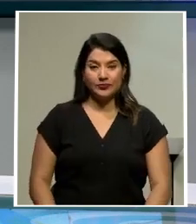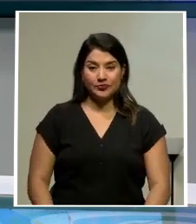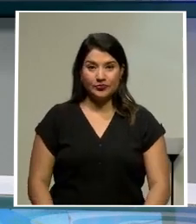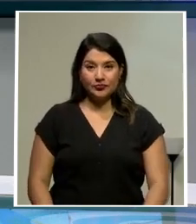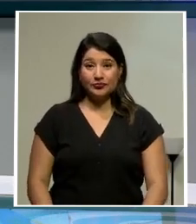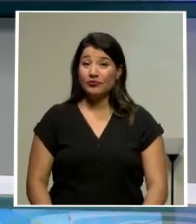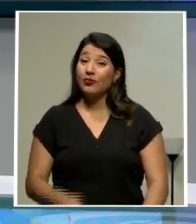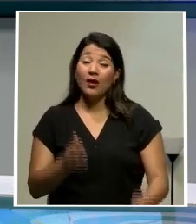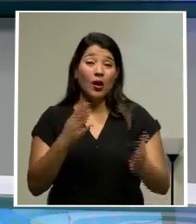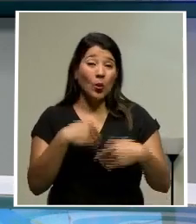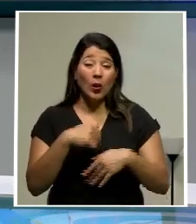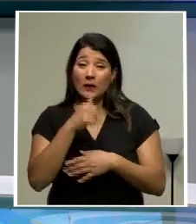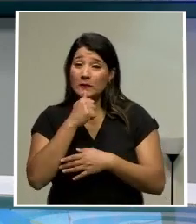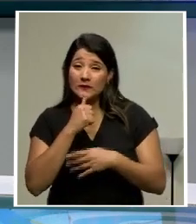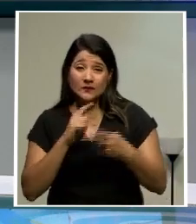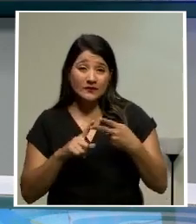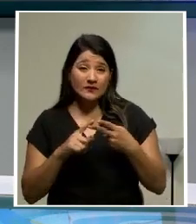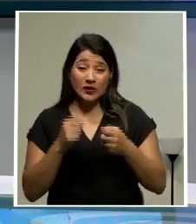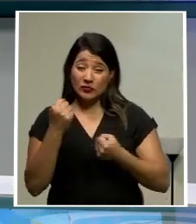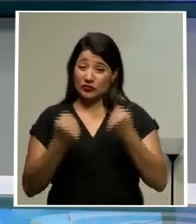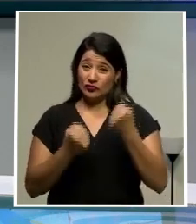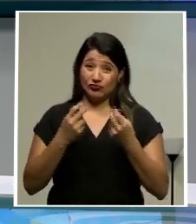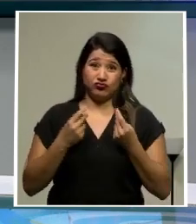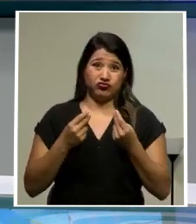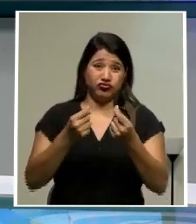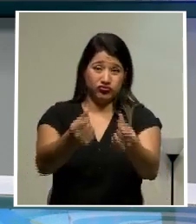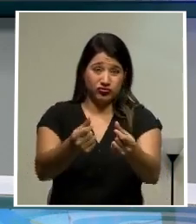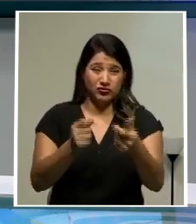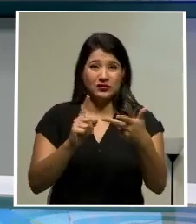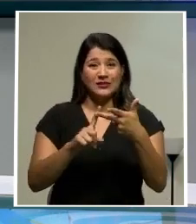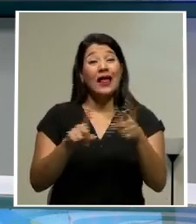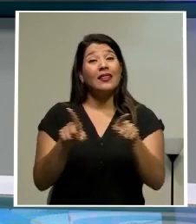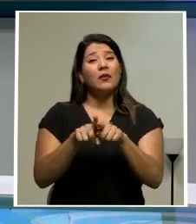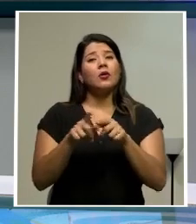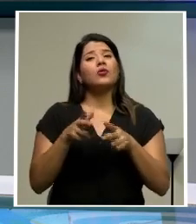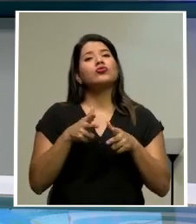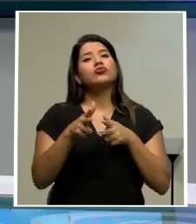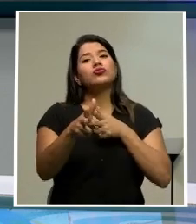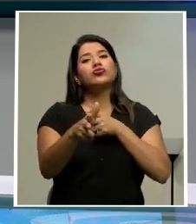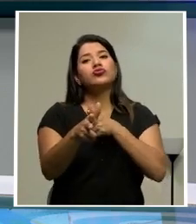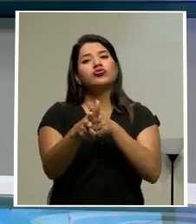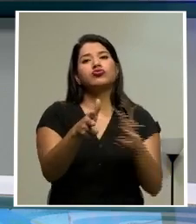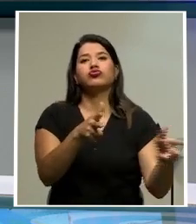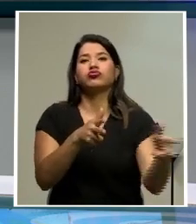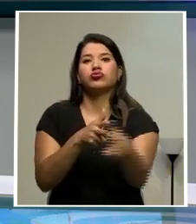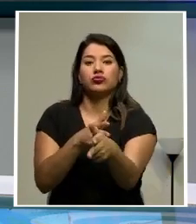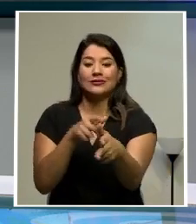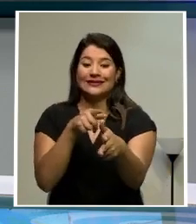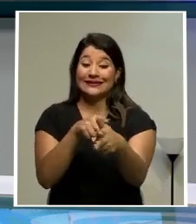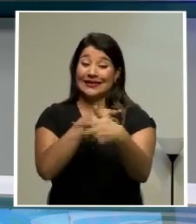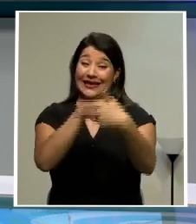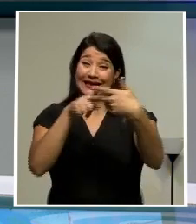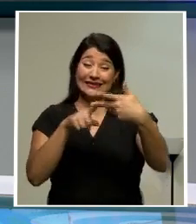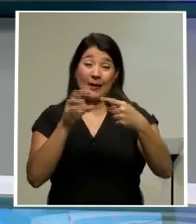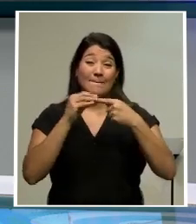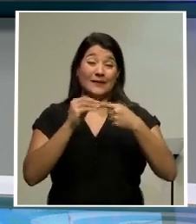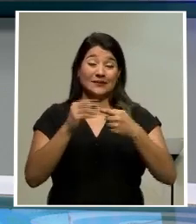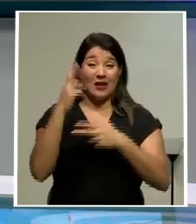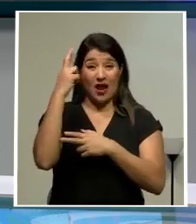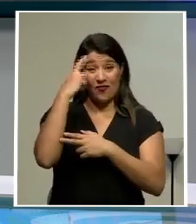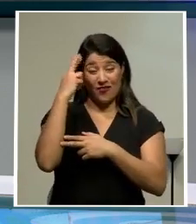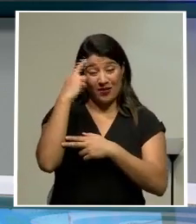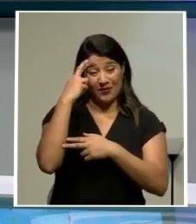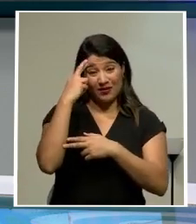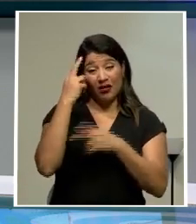imprudencias, excesos de velocidad y la invasión de carril son los factores de riesgo que más se